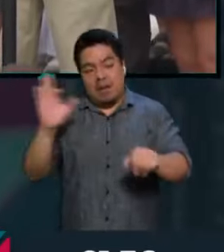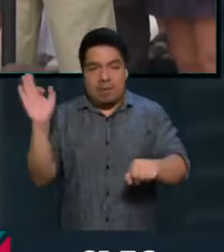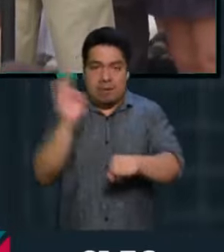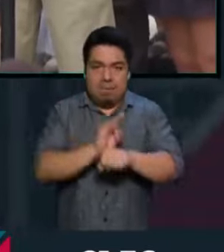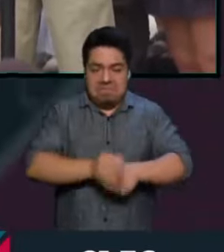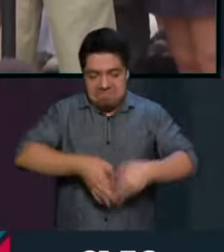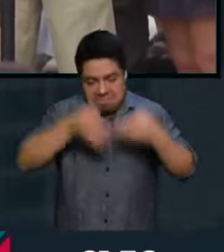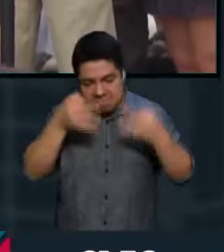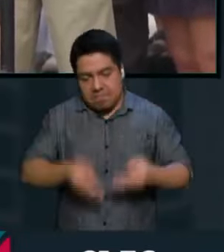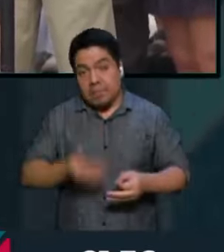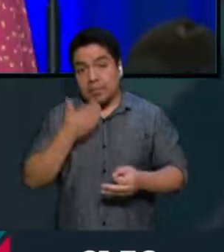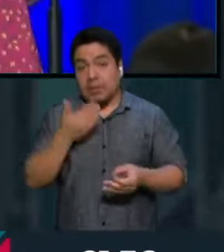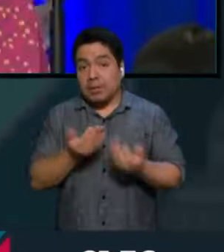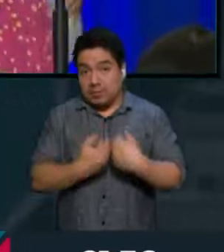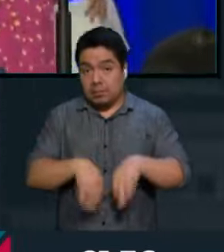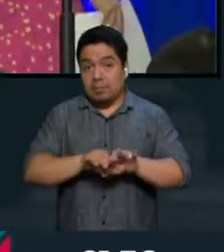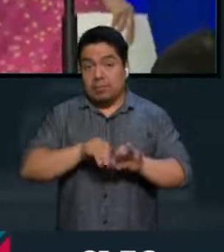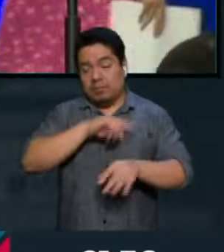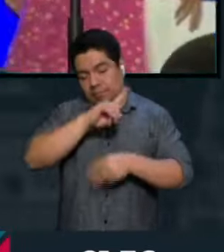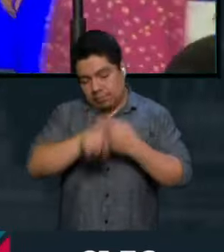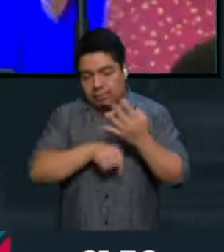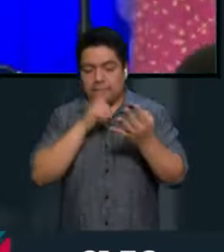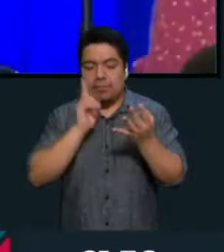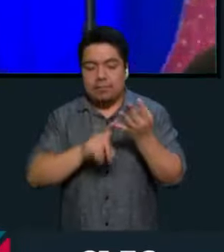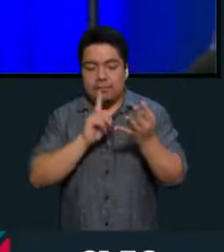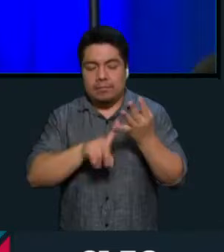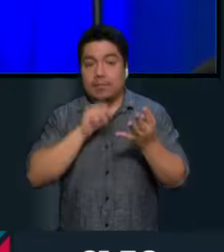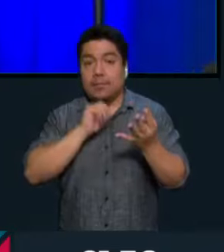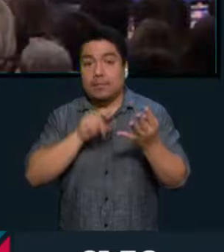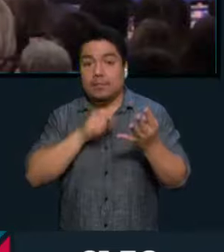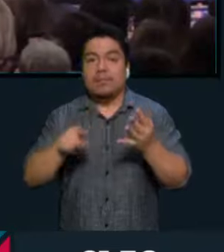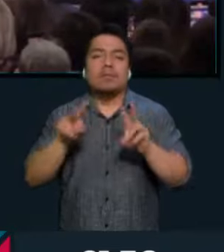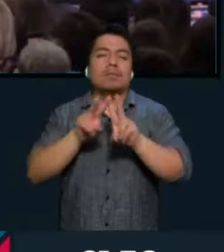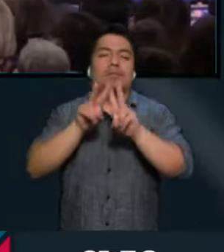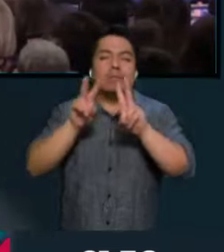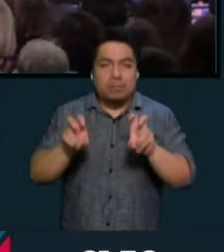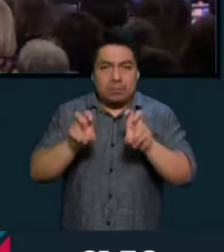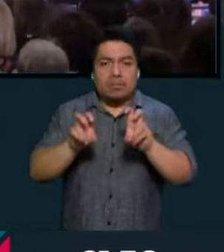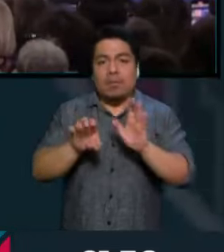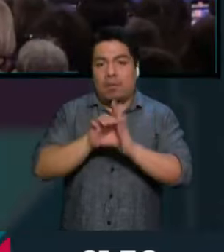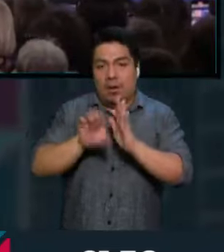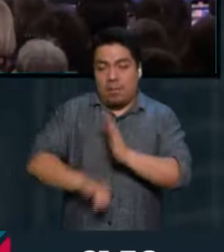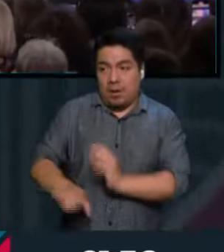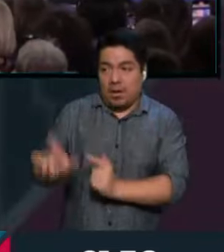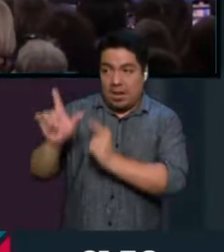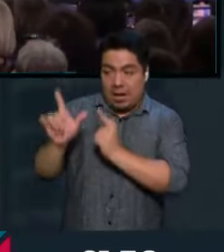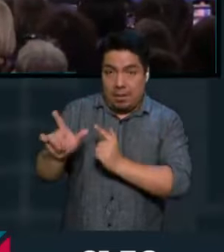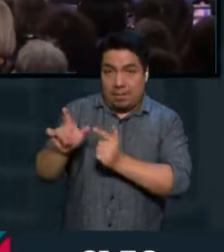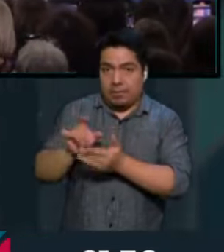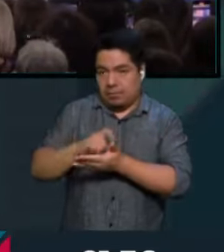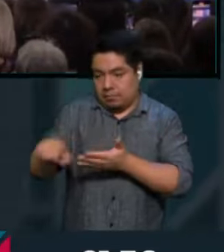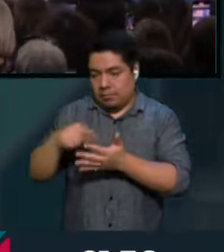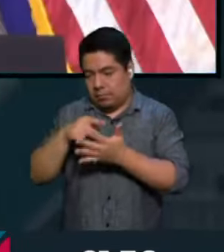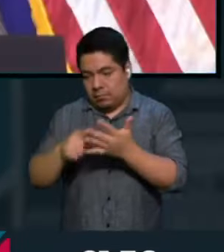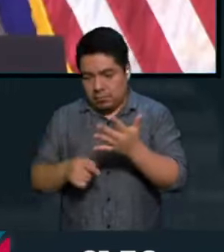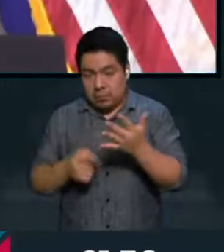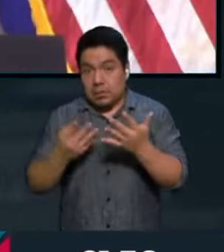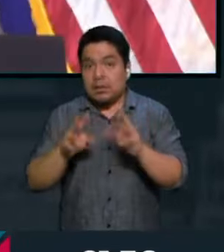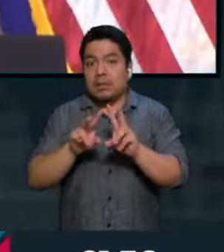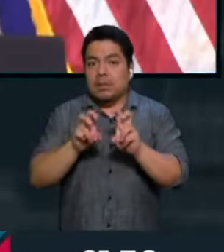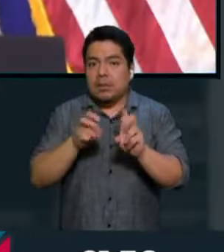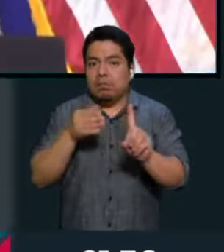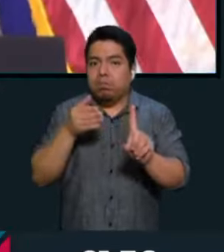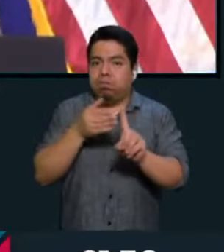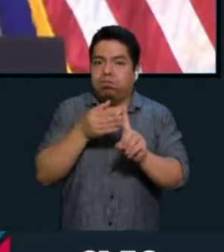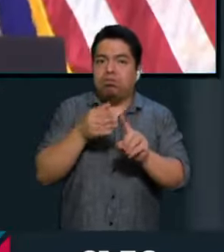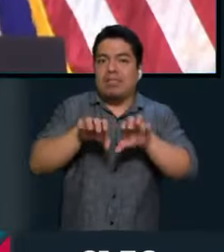manera muy importante y sobre todo también se posicionó en temas como la posesión de armas, que son los temas así que cortan a la